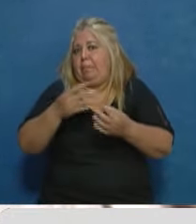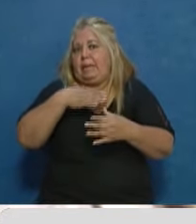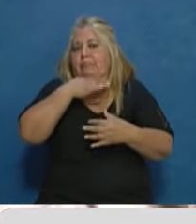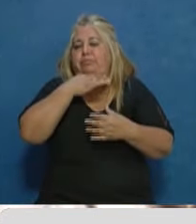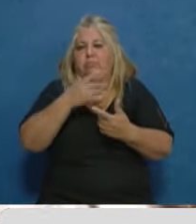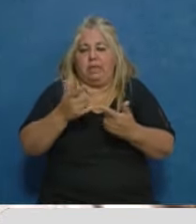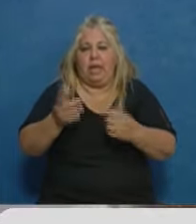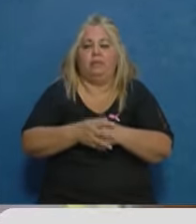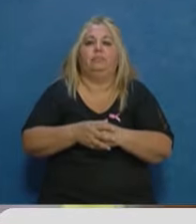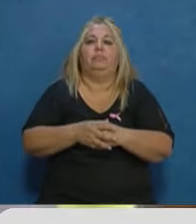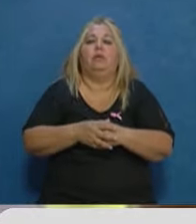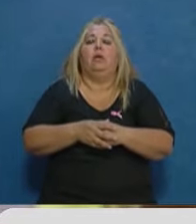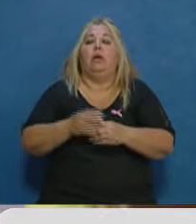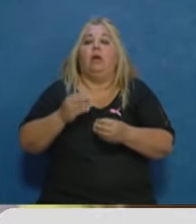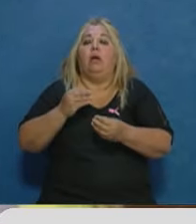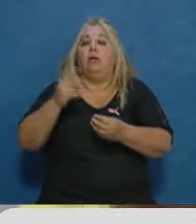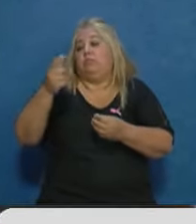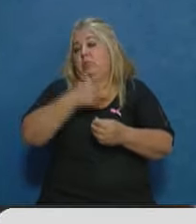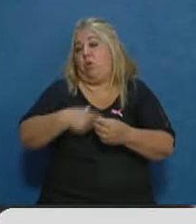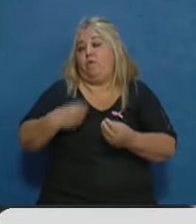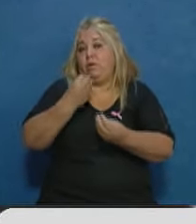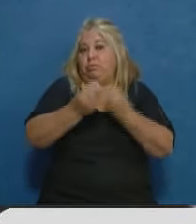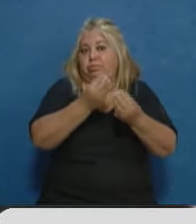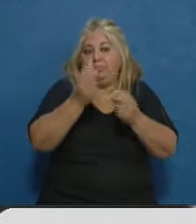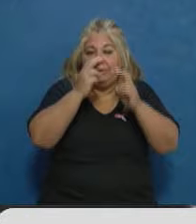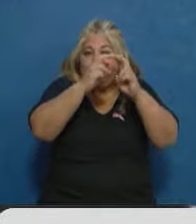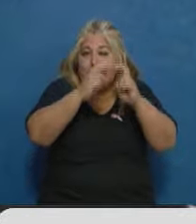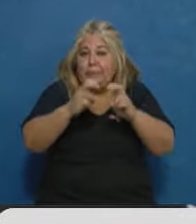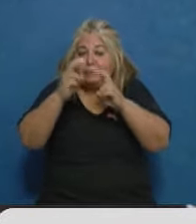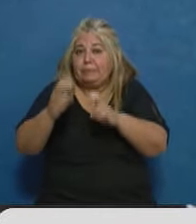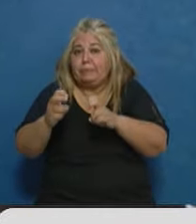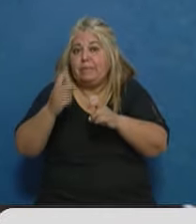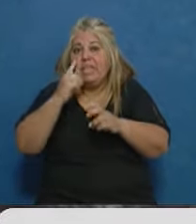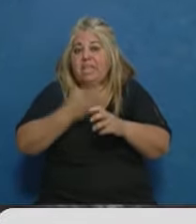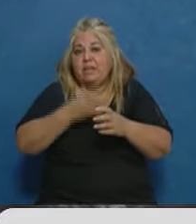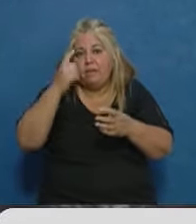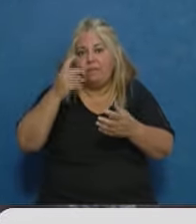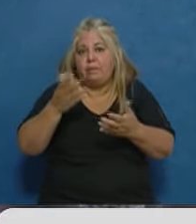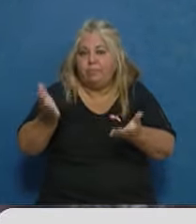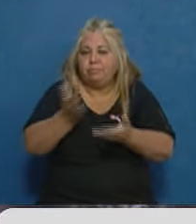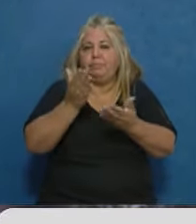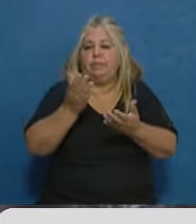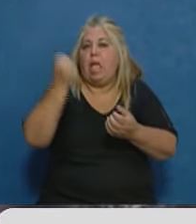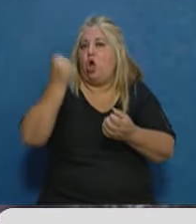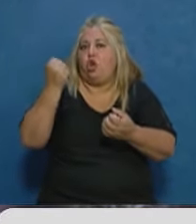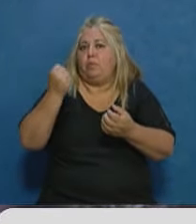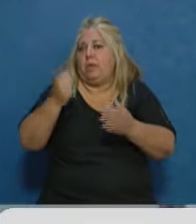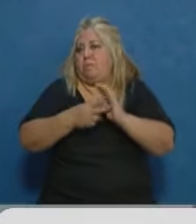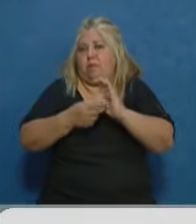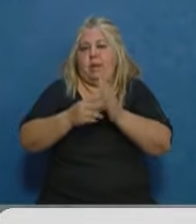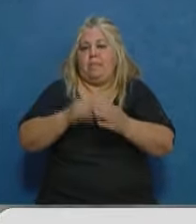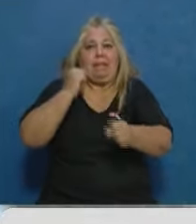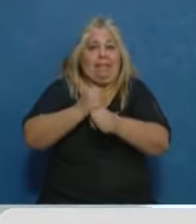Recordemos, y esto es lo que analizan los funcionarios, el IFE fue lanzado en un momento en que la economía se cerró absolutamente y no se podía trabajar